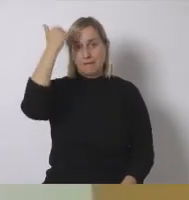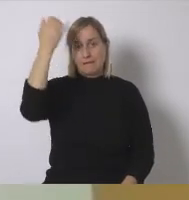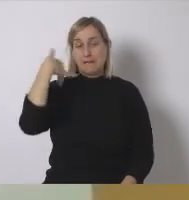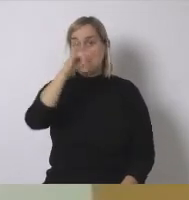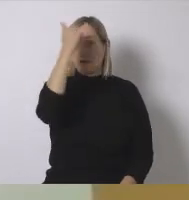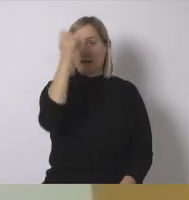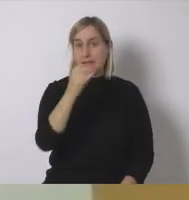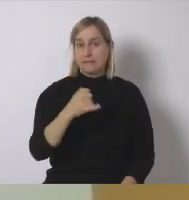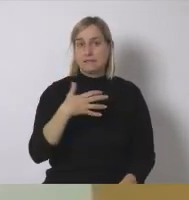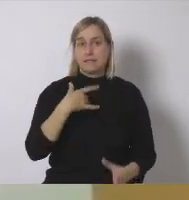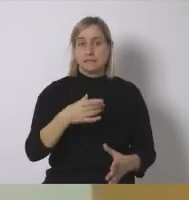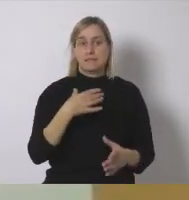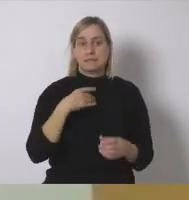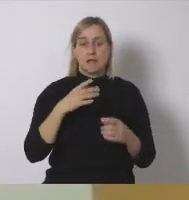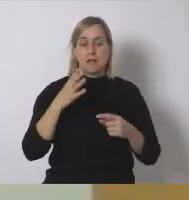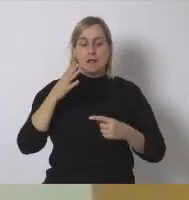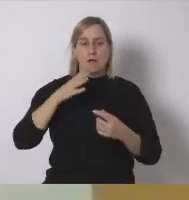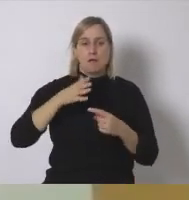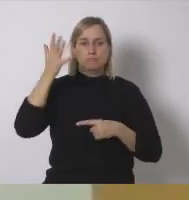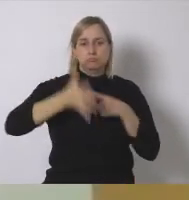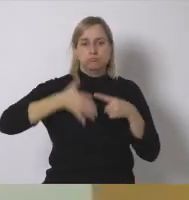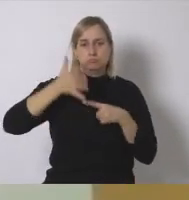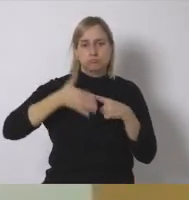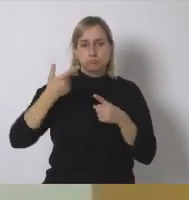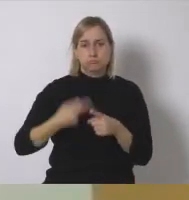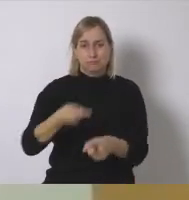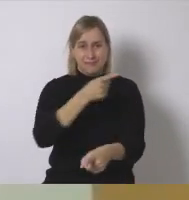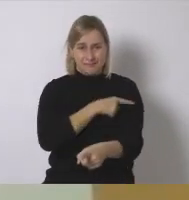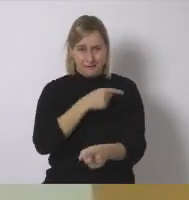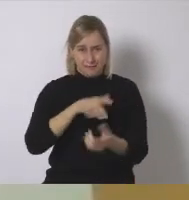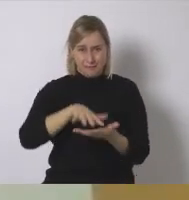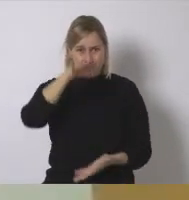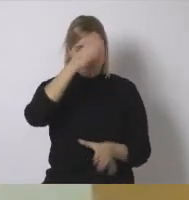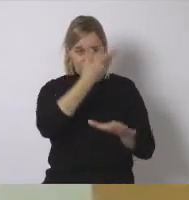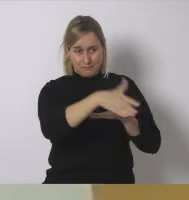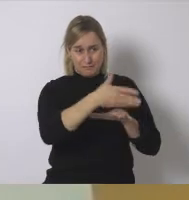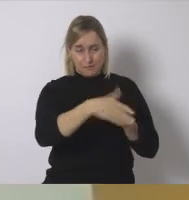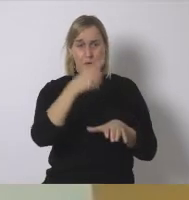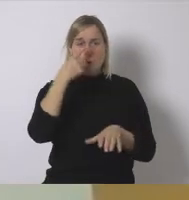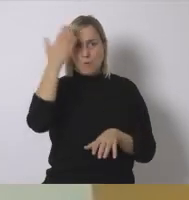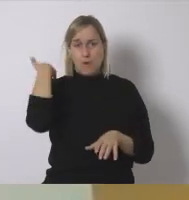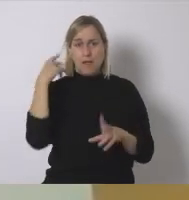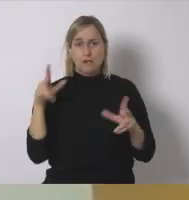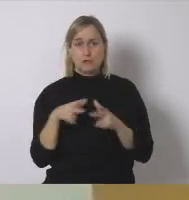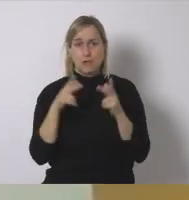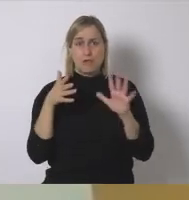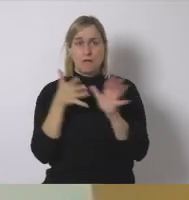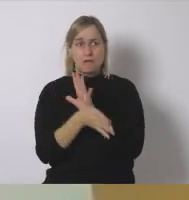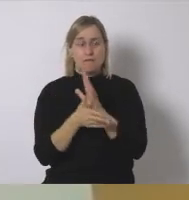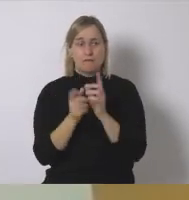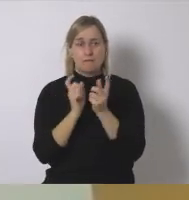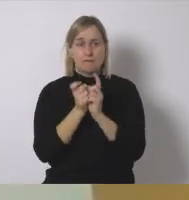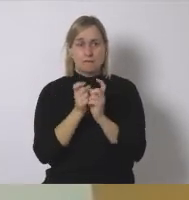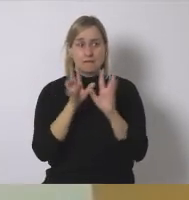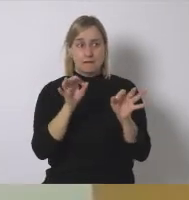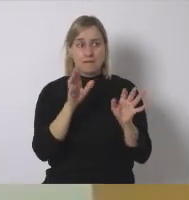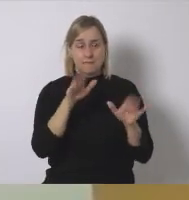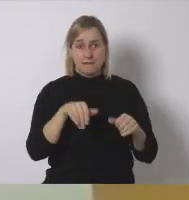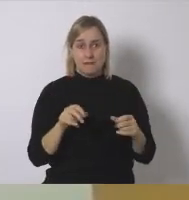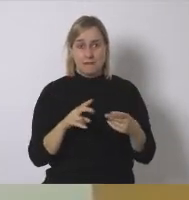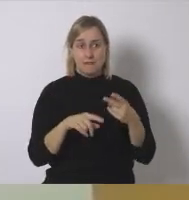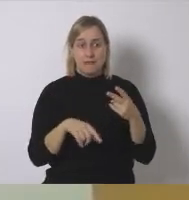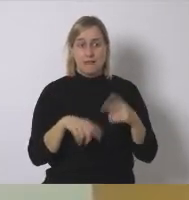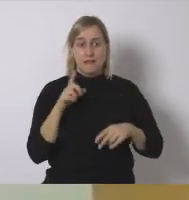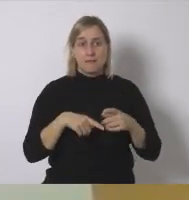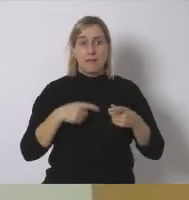Fresnillo que lo que desde el mercado capitalista se considera una crisis de baja demanda es en realidad una crisis de sobreproducción